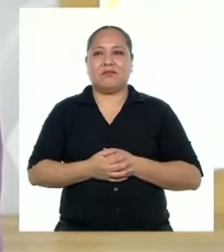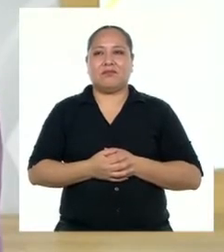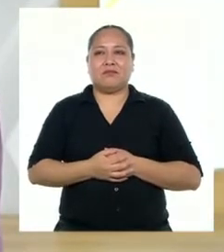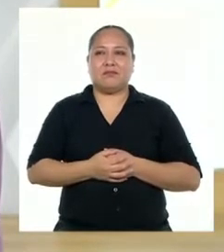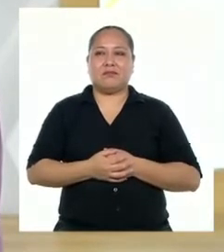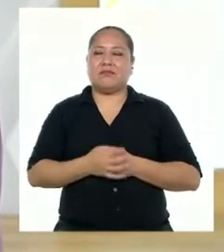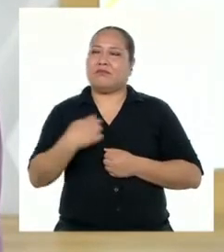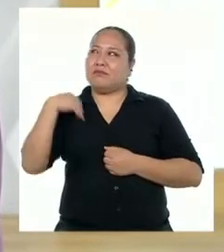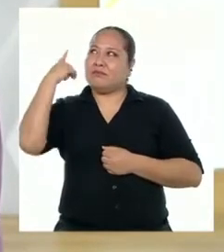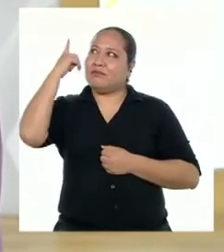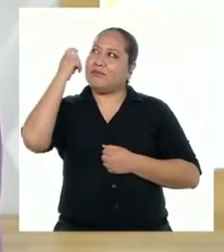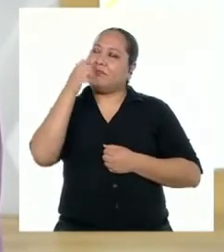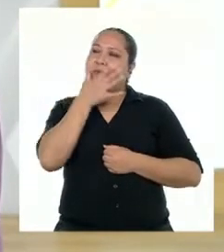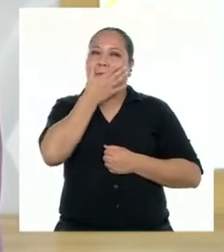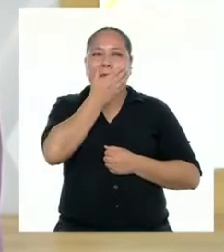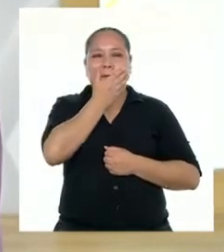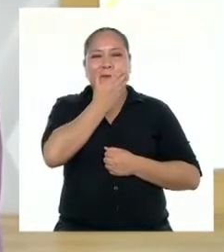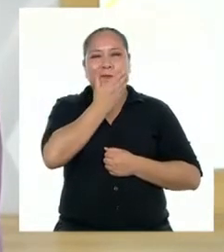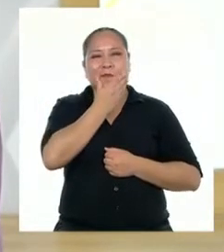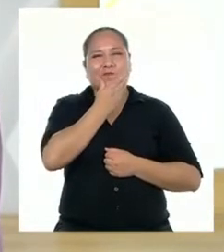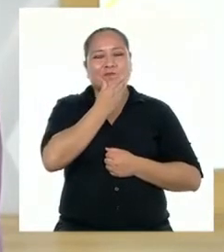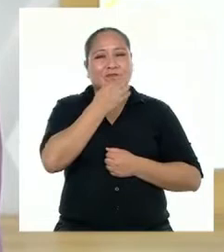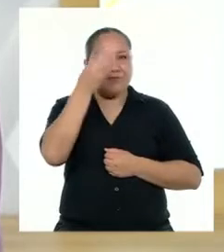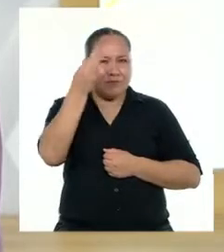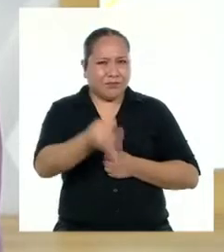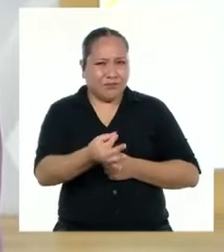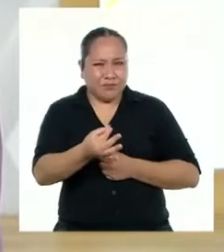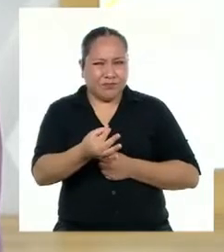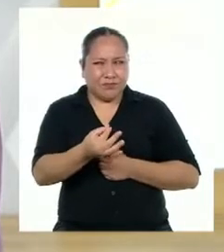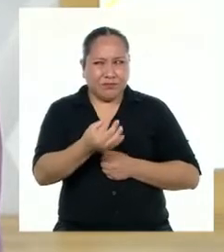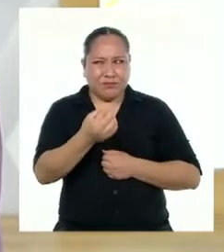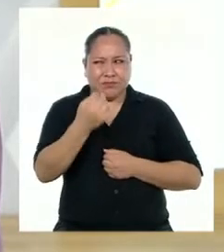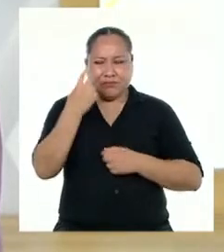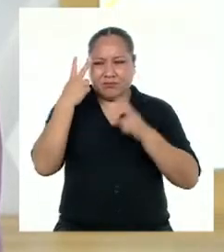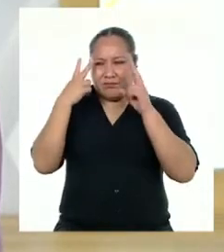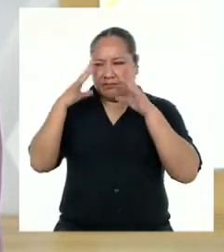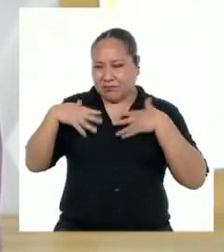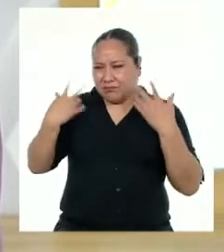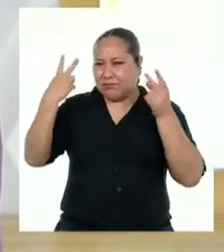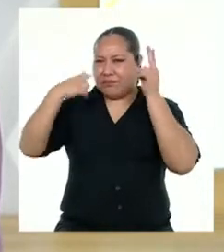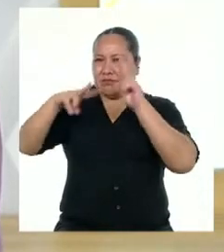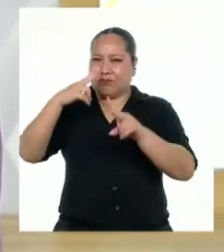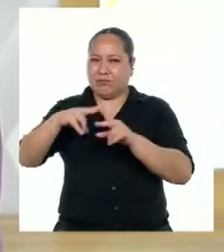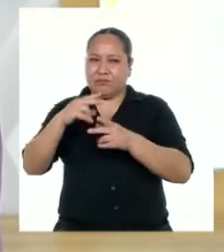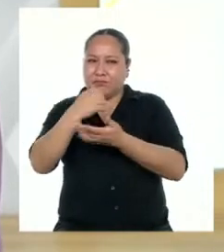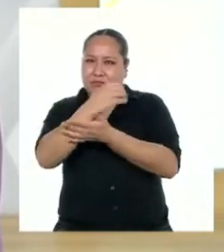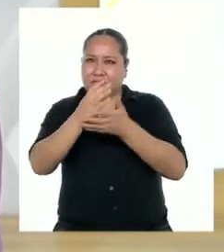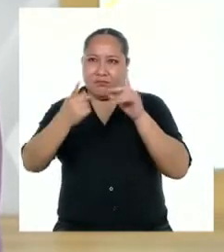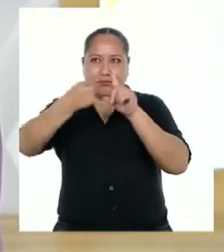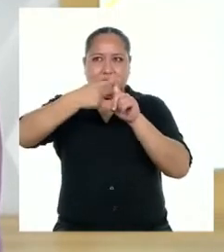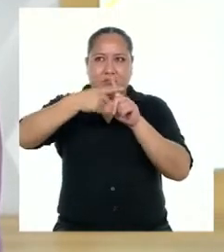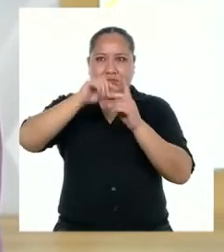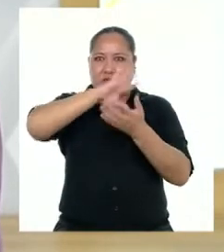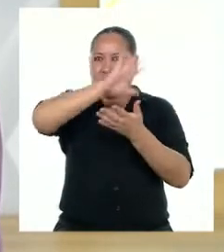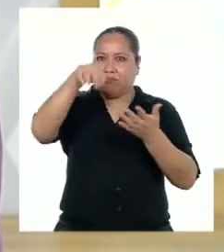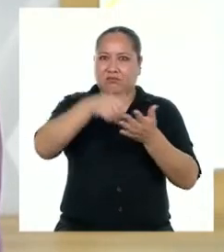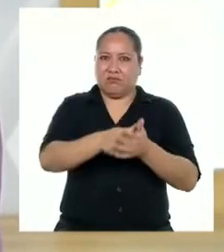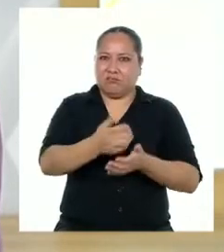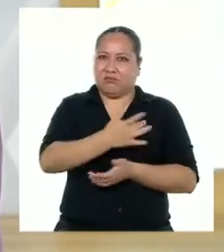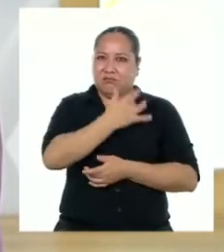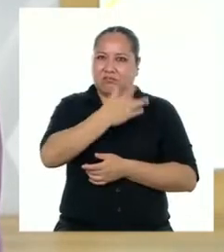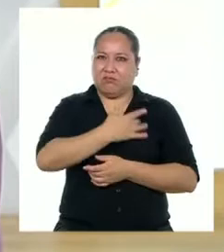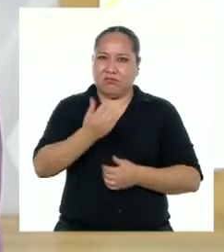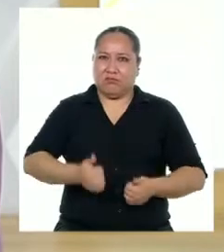Yo me pregunto, ¿de verdad es posible verle un lado positivo a todo lo que nos ha pasado este año